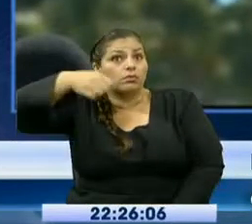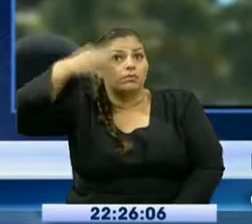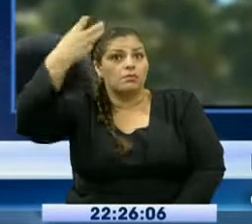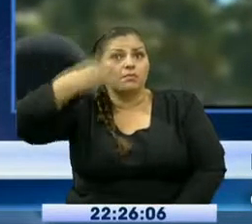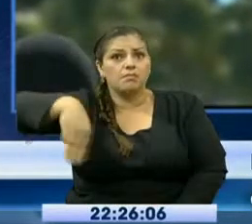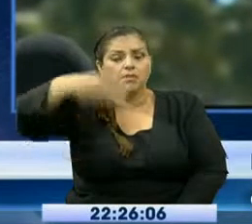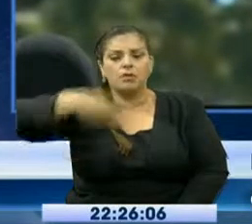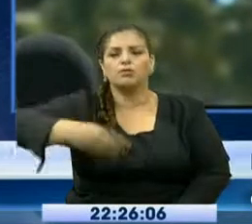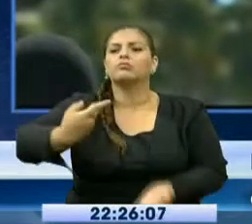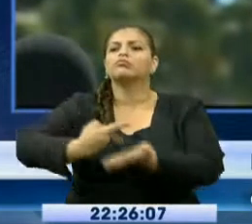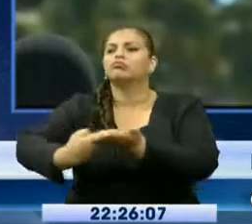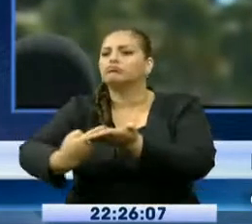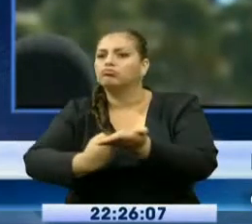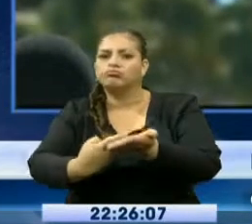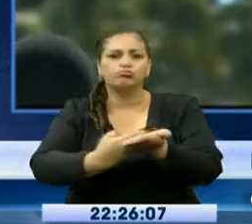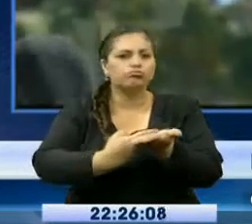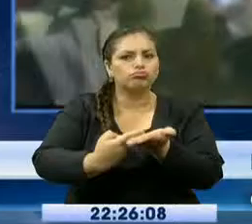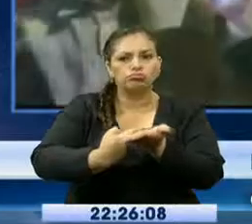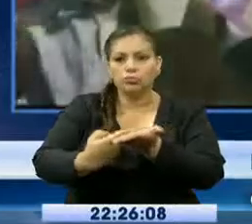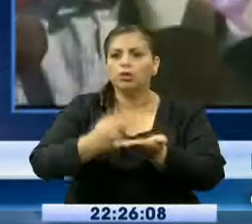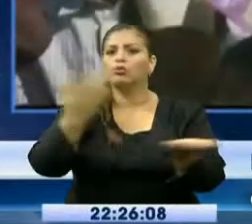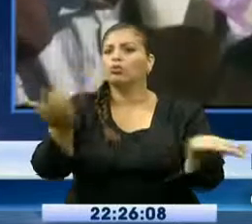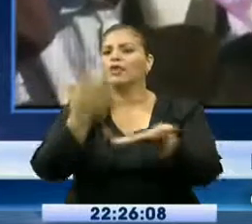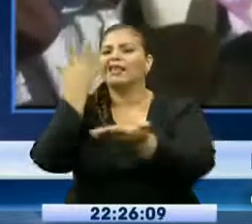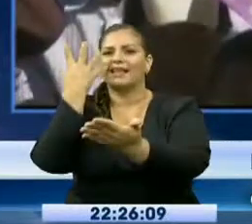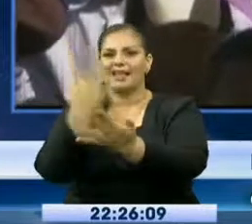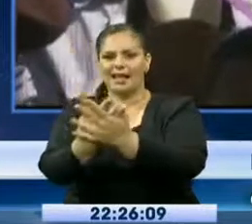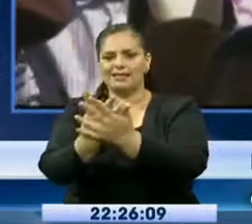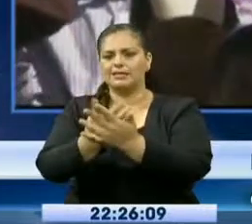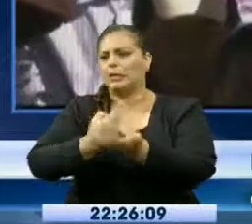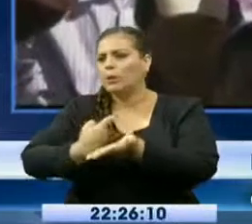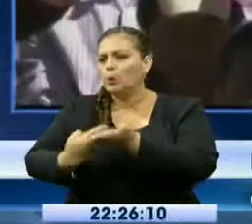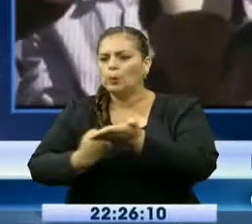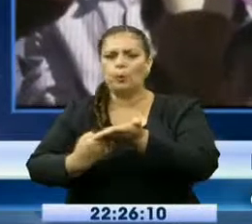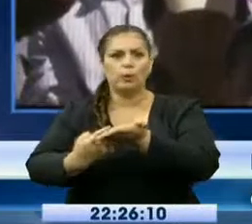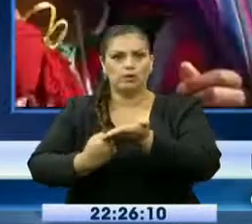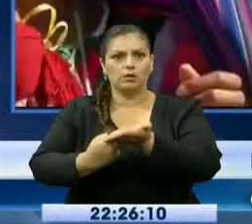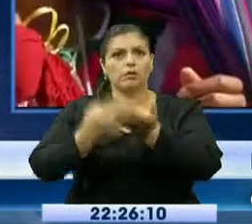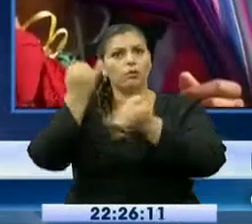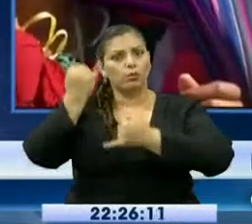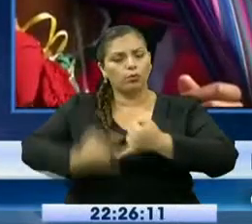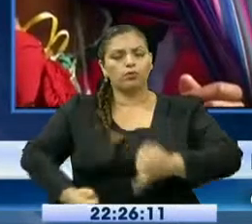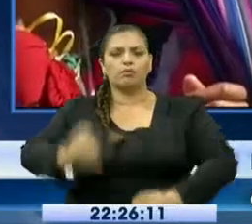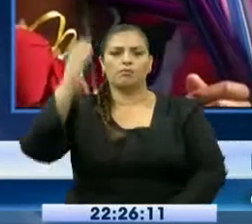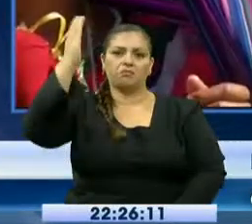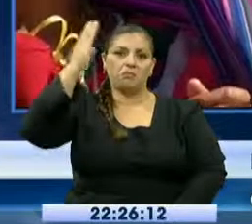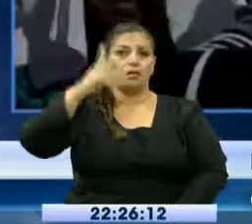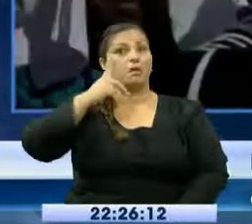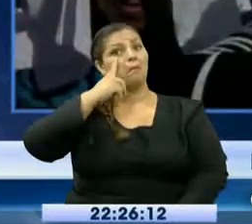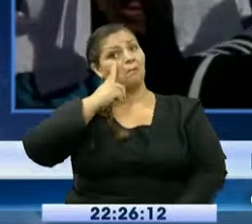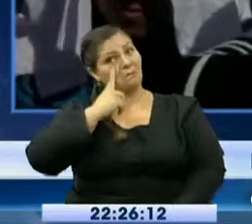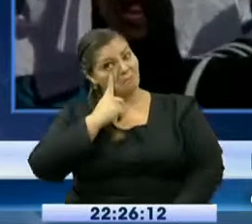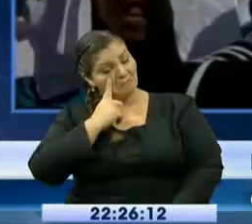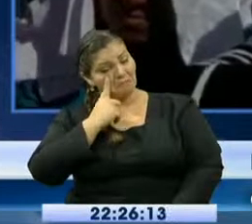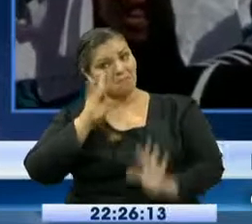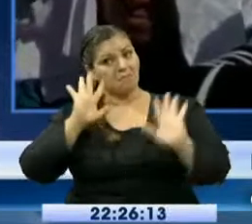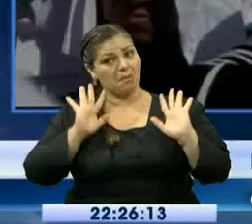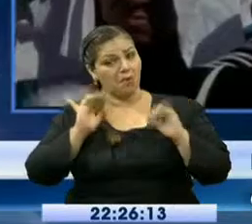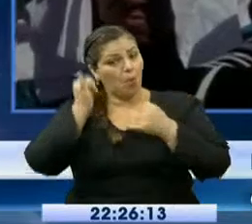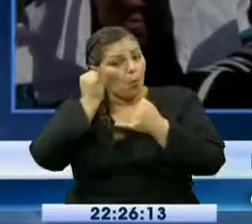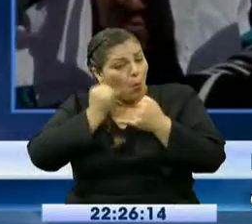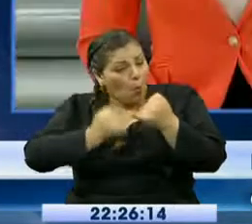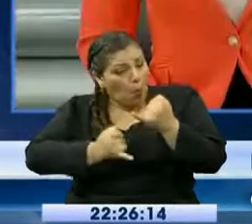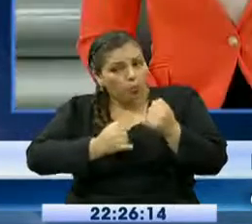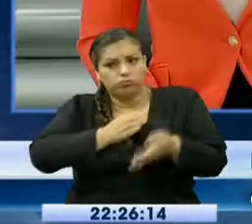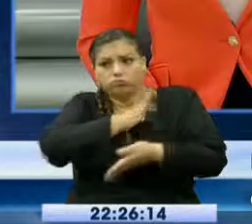dará una misa cerca a la frontera. Se espera posiblemente que saliéndose de protocolo pueda visitar el muro entre los Estados Unidos